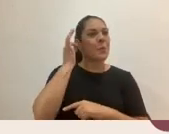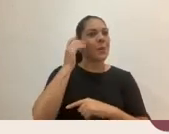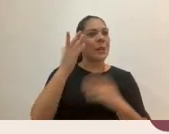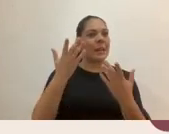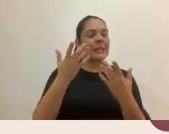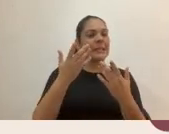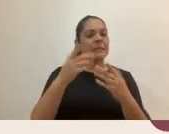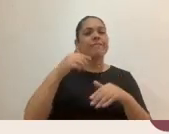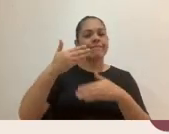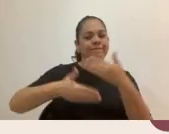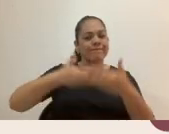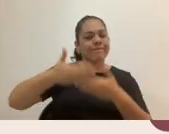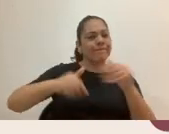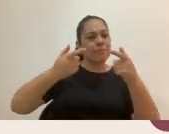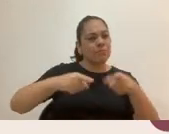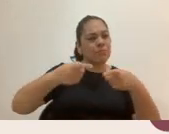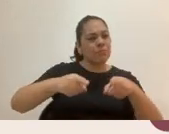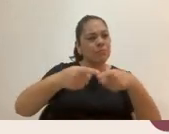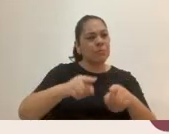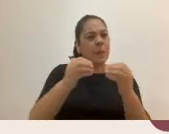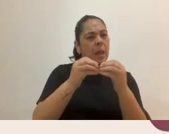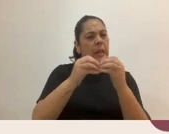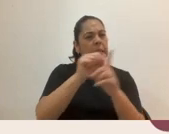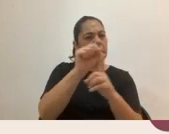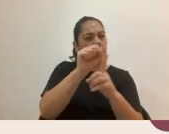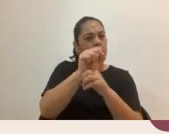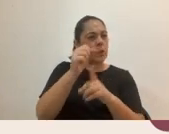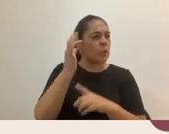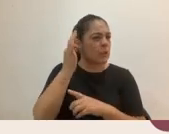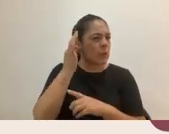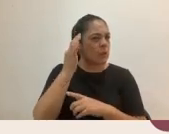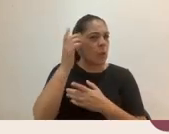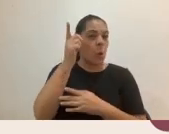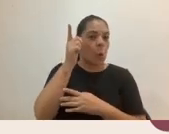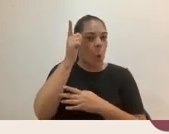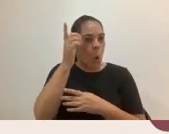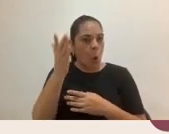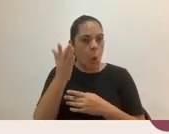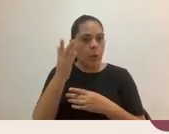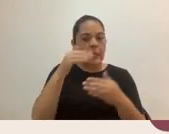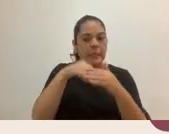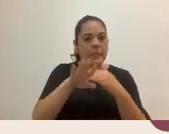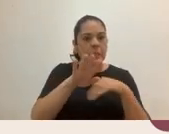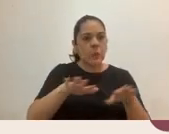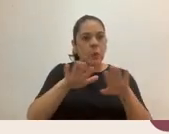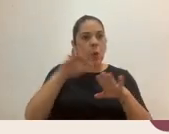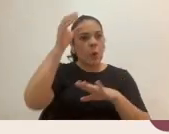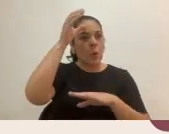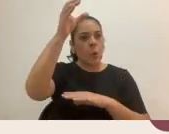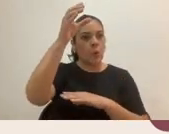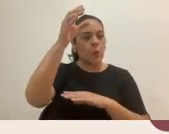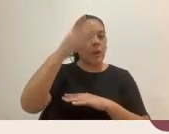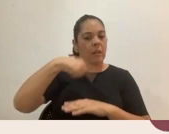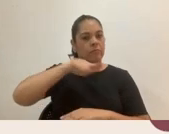situaciones de violencia. Y eso tiene su raíz y su lógica dentro de la cultura en la que estamos inmersos e inmersas.